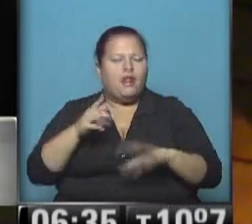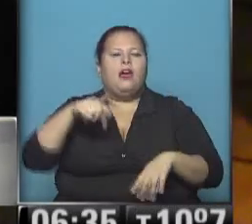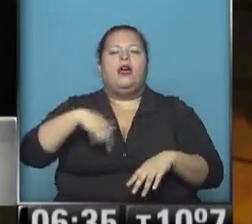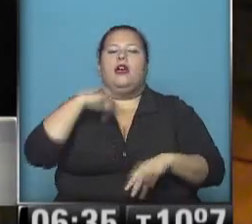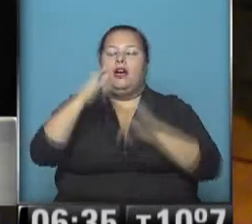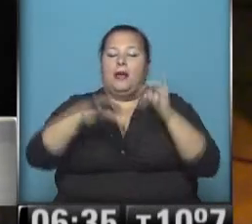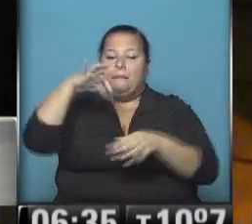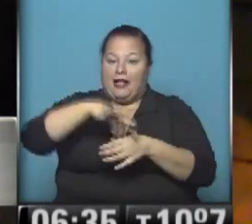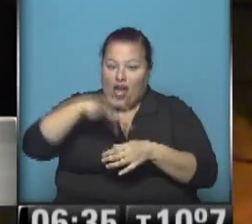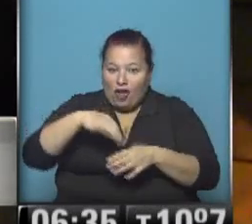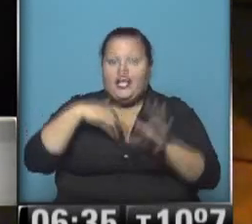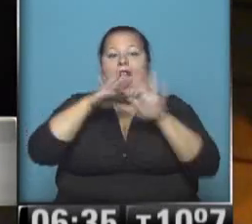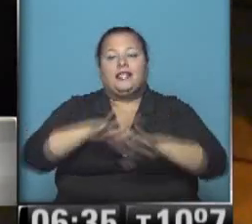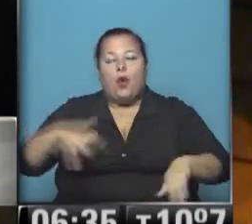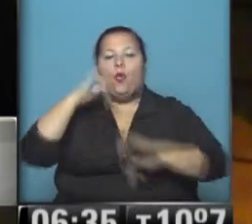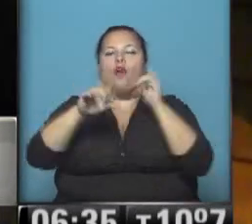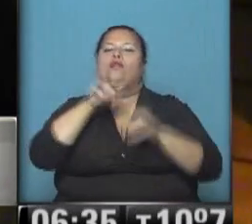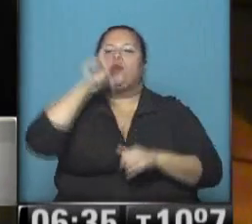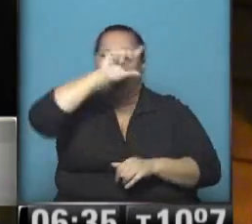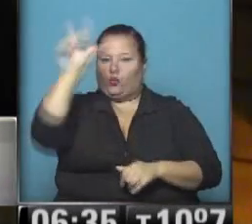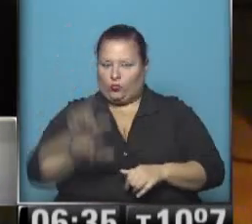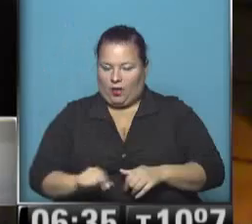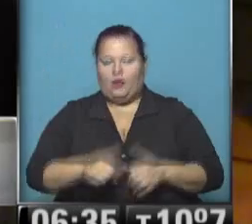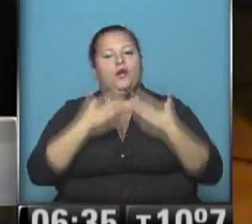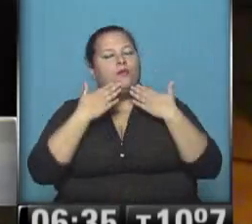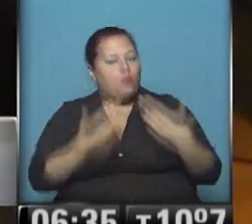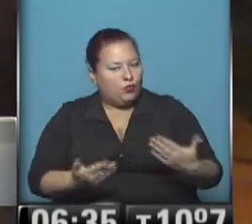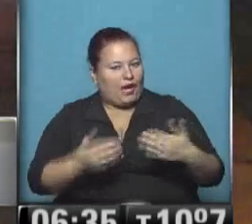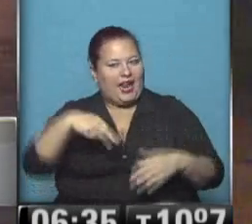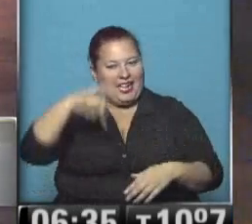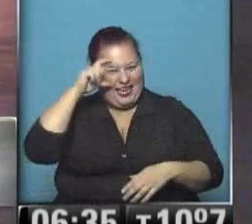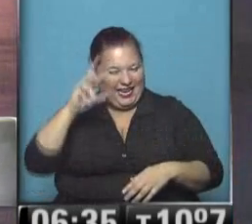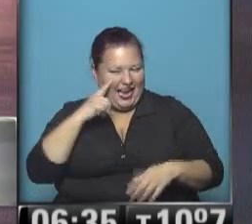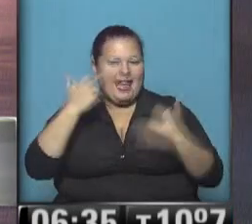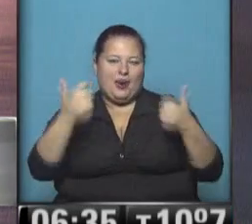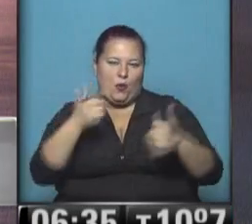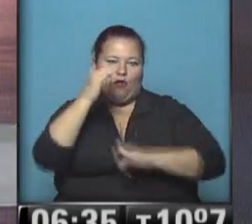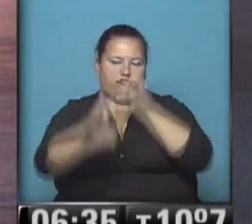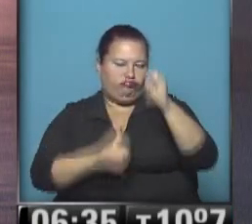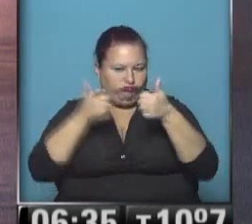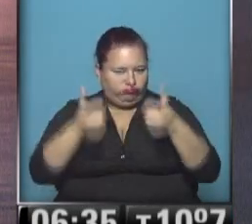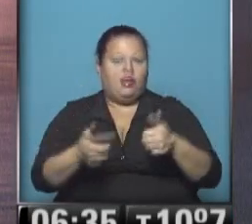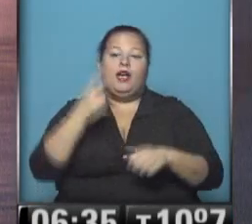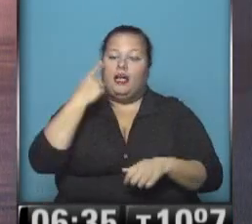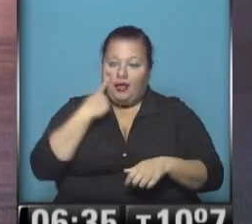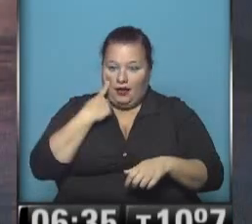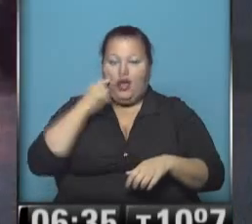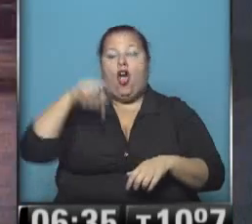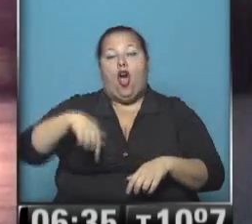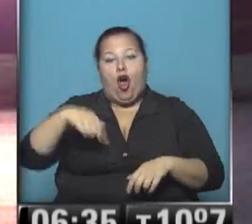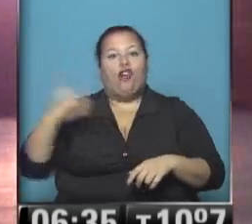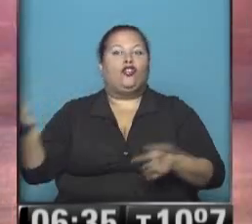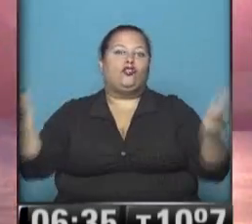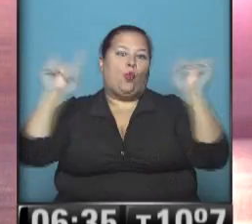mi mata cocida y hasta luego con las rutas del país muchísimas gracias Neri, muy bueno tu informe sí, hay que tener en cuenta que hoy